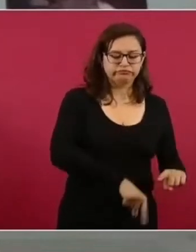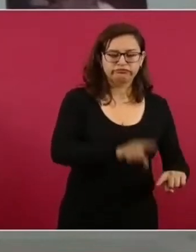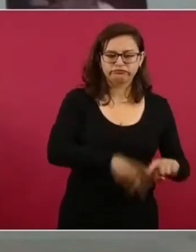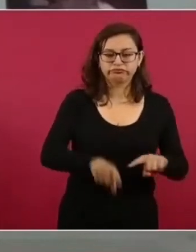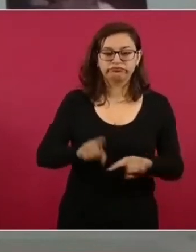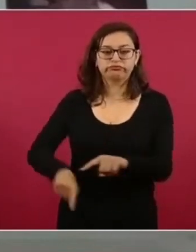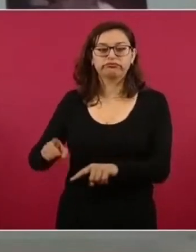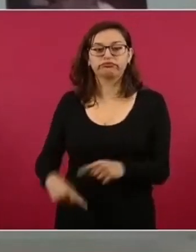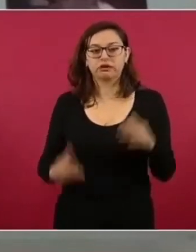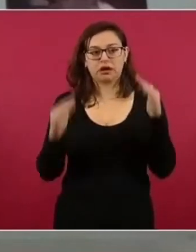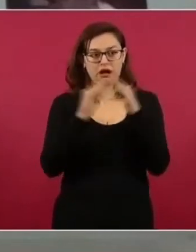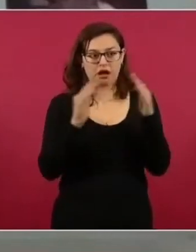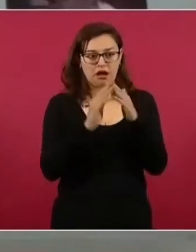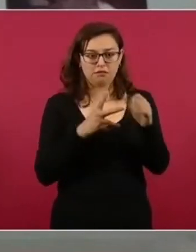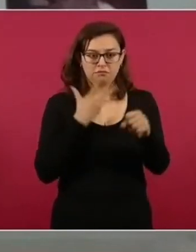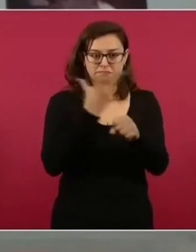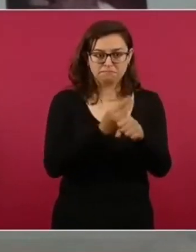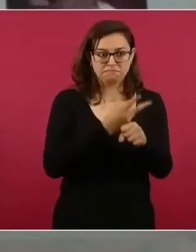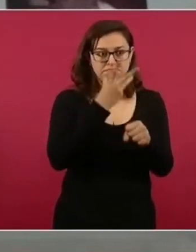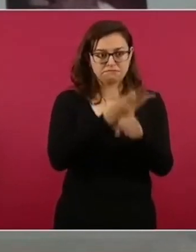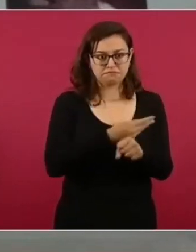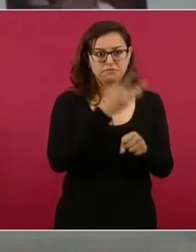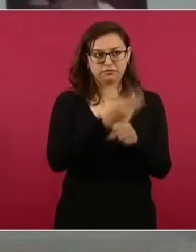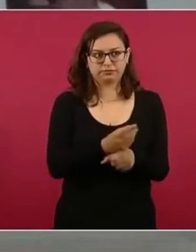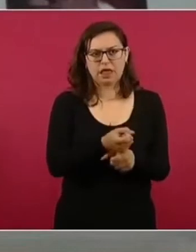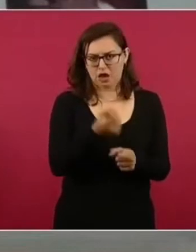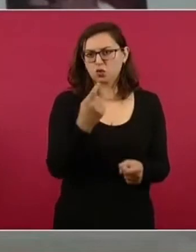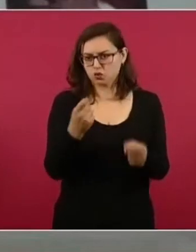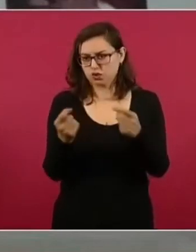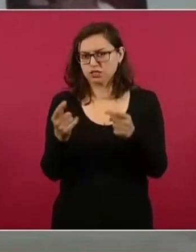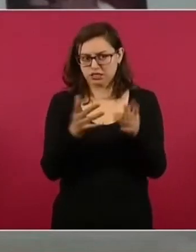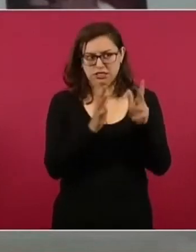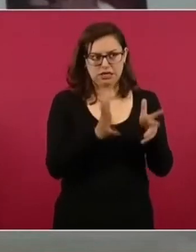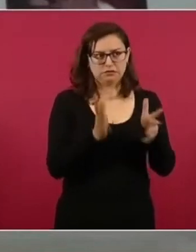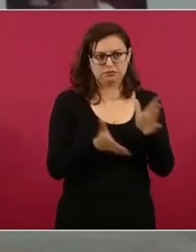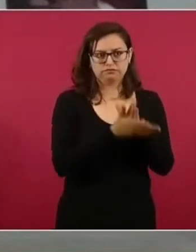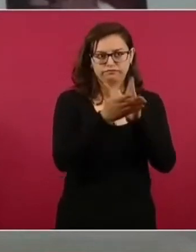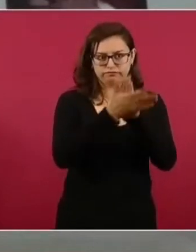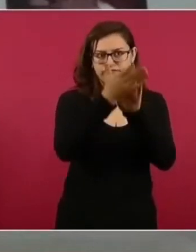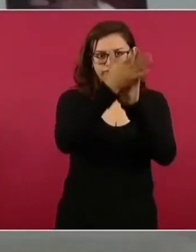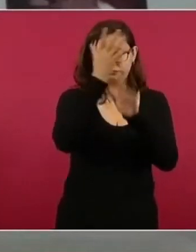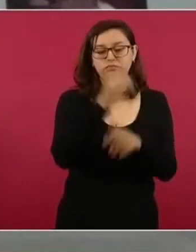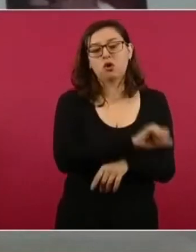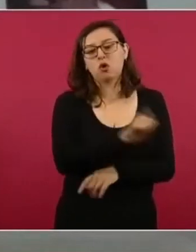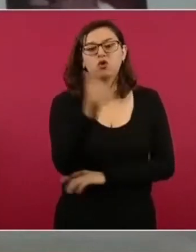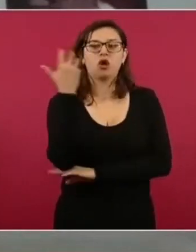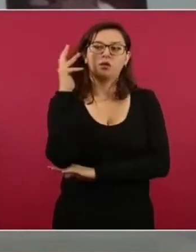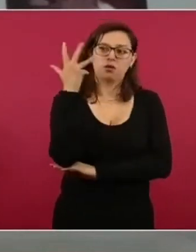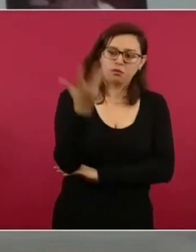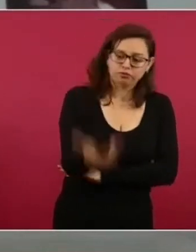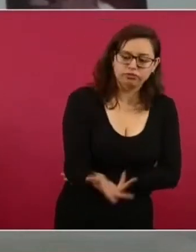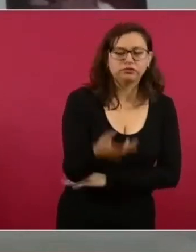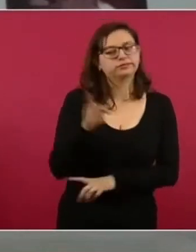reparación de viviendas donde ya tenemos alguna posibilidad, el retiro de árboles, la limpieza